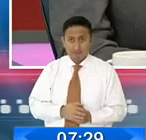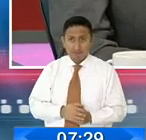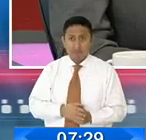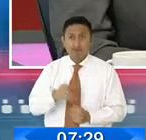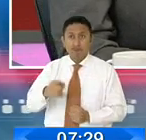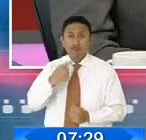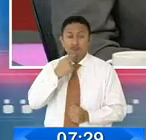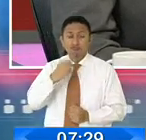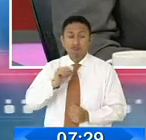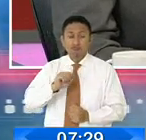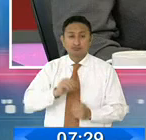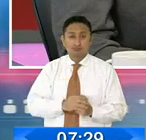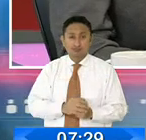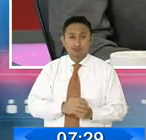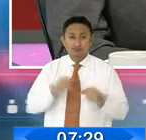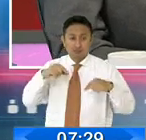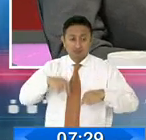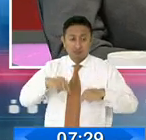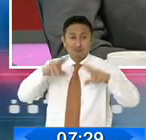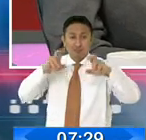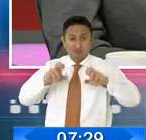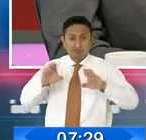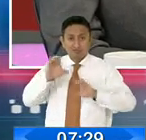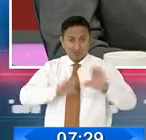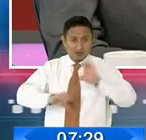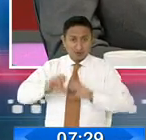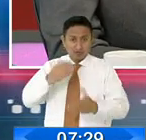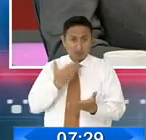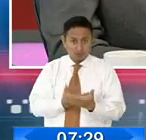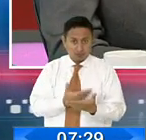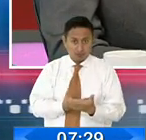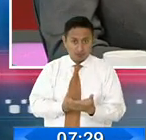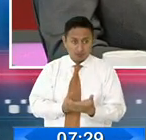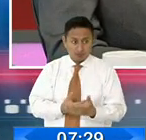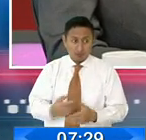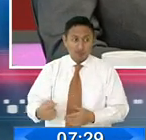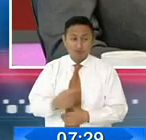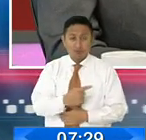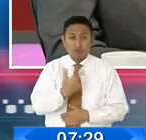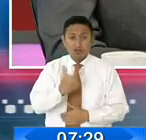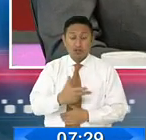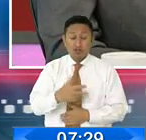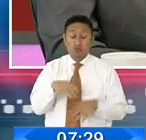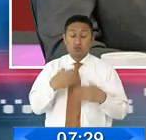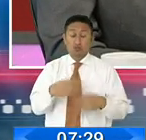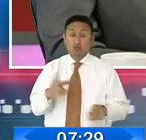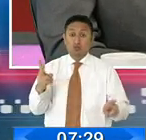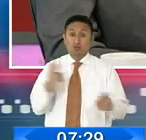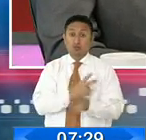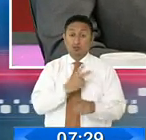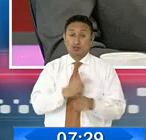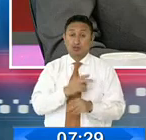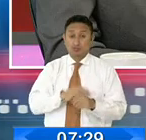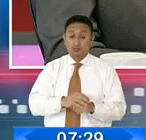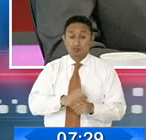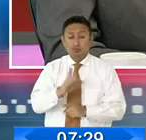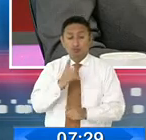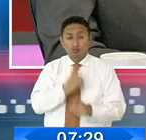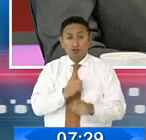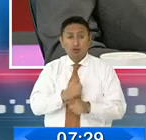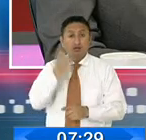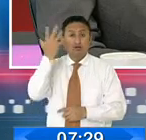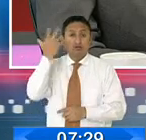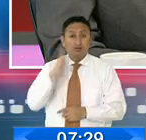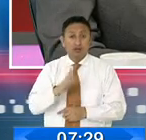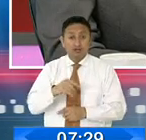determinan, con base en estudios científicos, que es totalmente nocivo, que por algo está la fecha, que advierte no